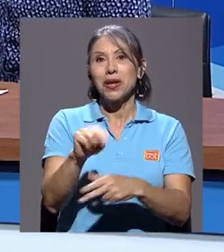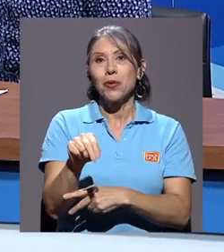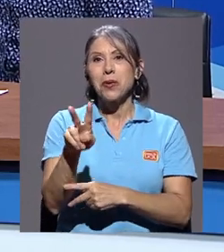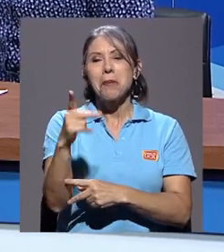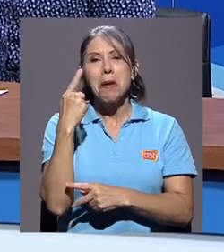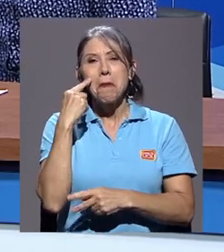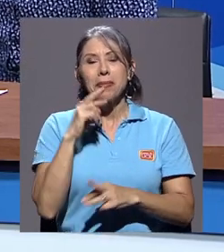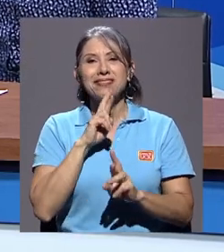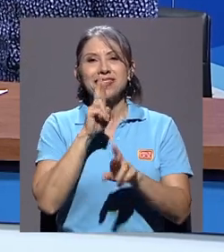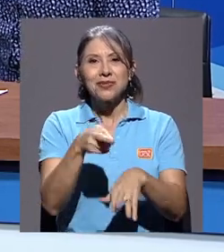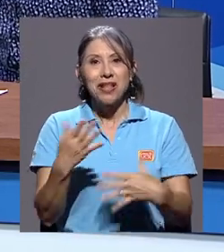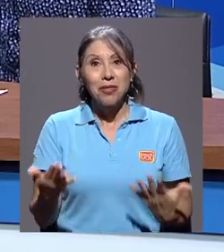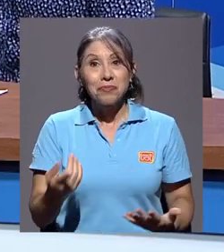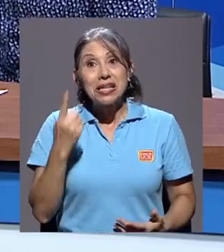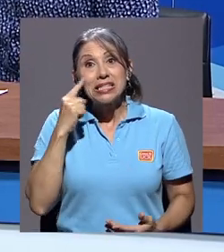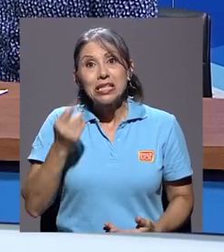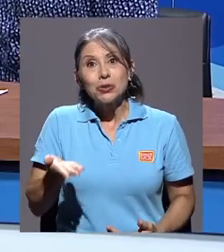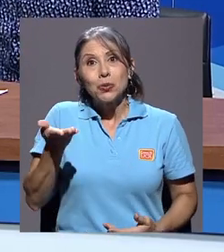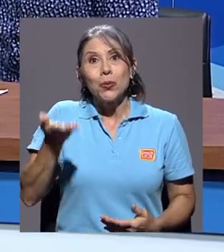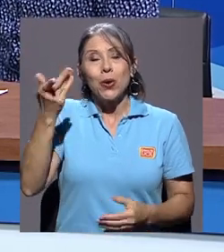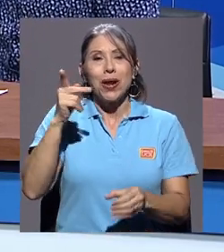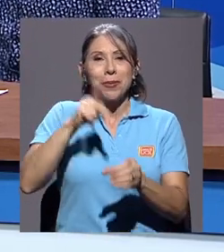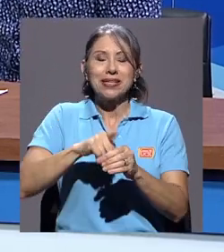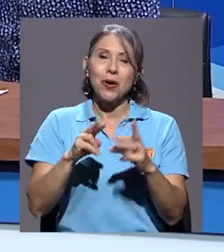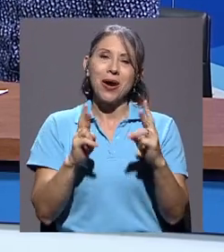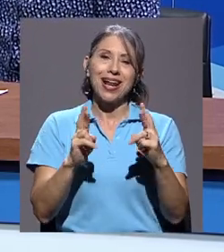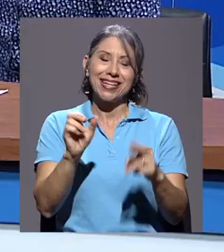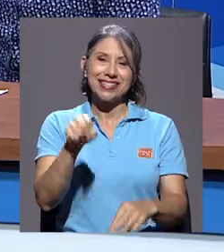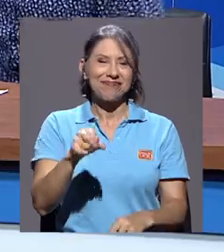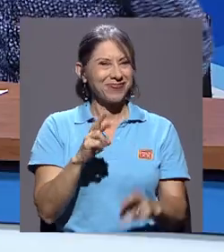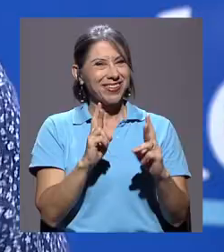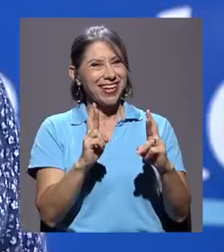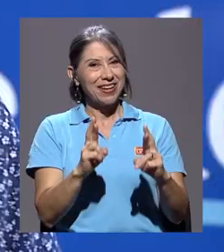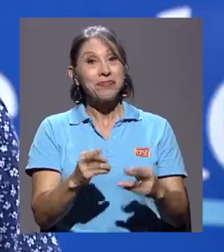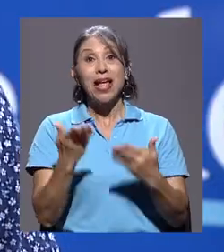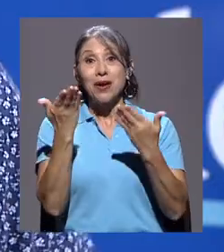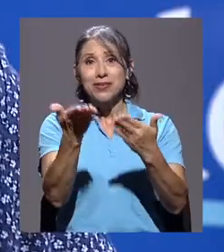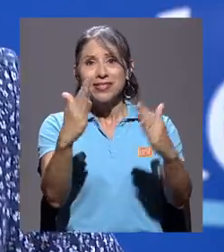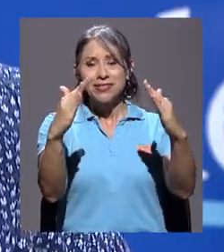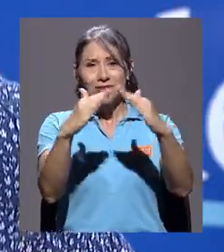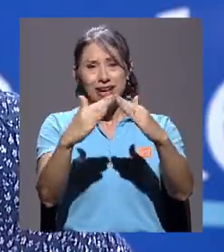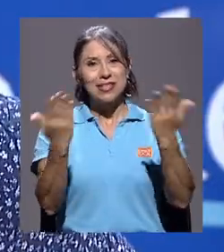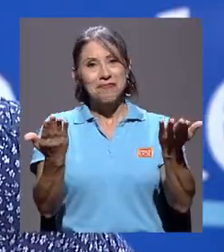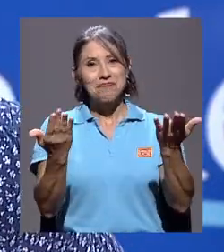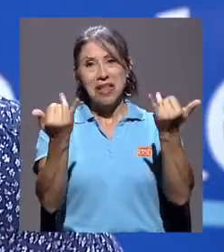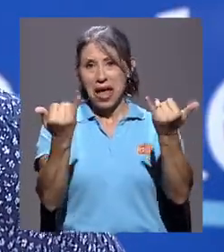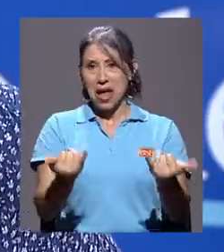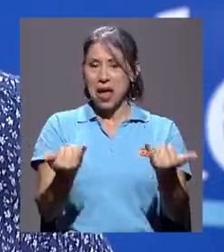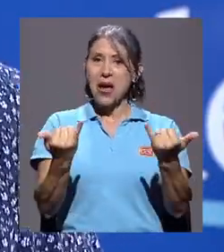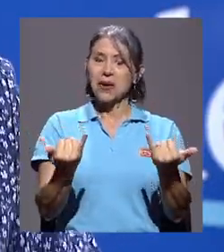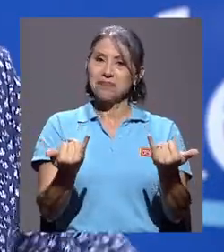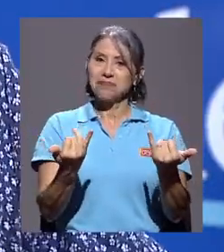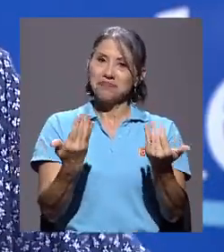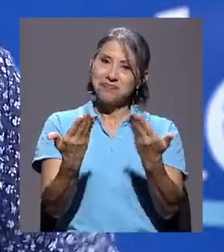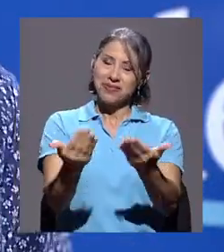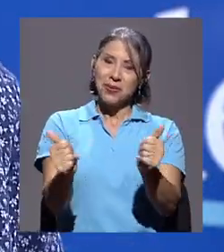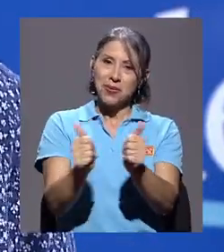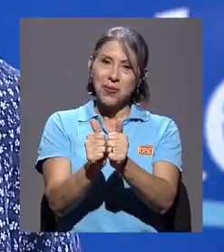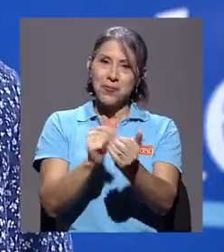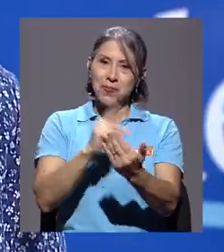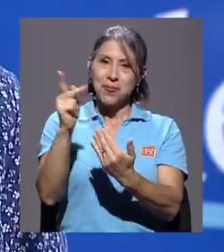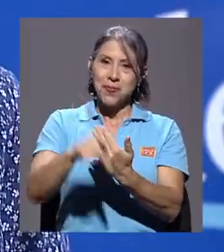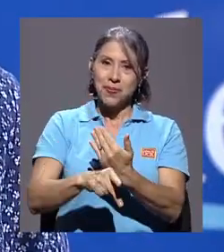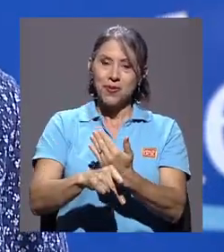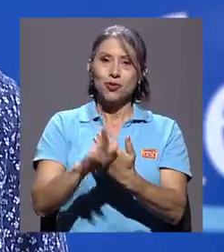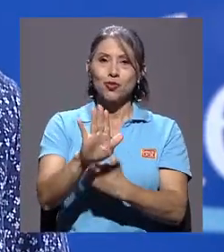cómo resultaron y si subió la participación. Ojalá que así sea. Ojalá. Muy bien, ustedes en su casa, los dejo entonces en